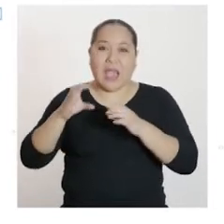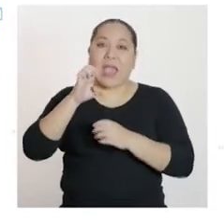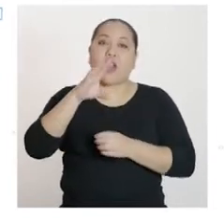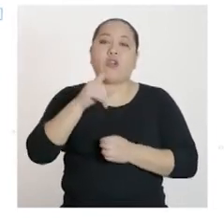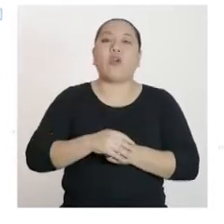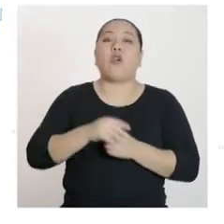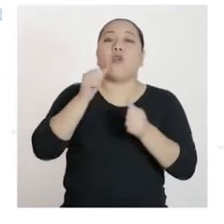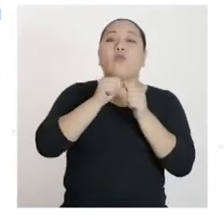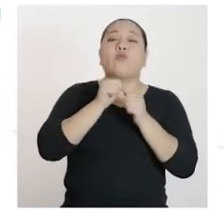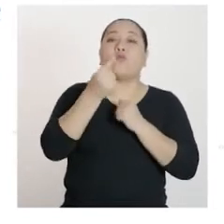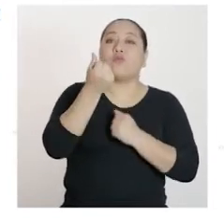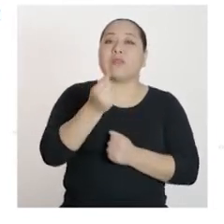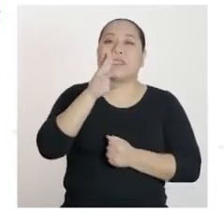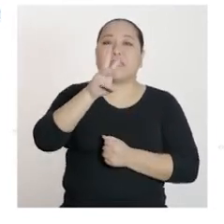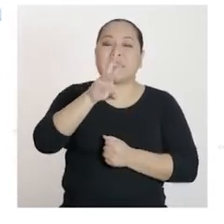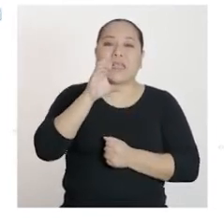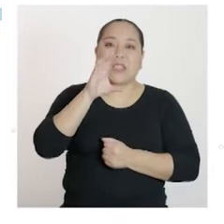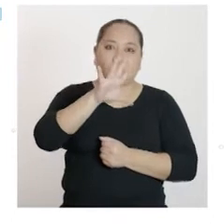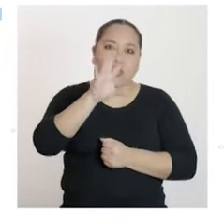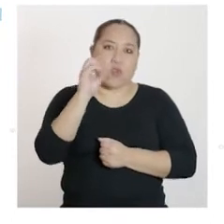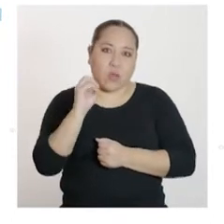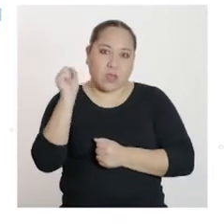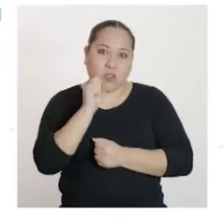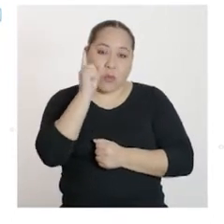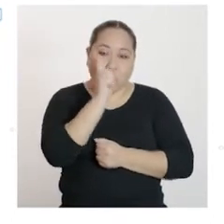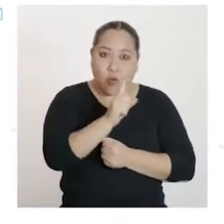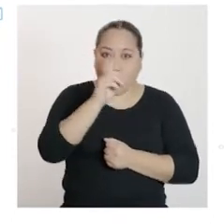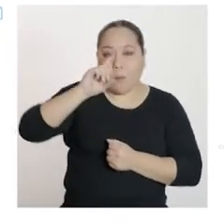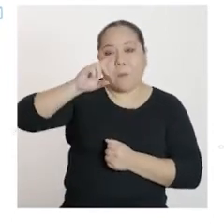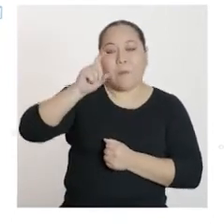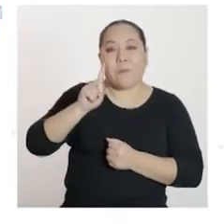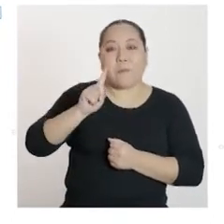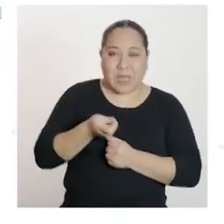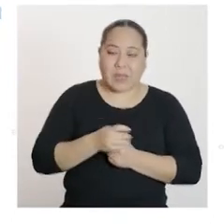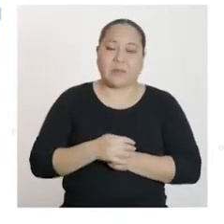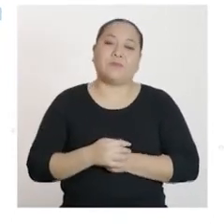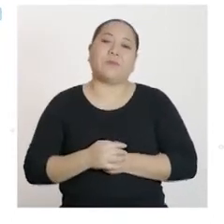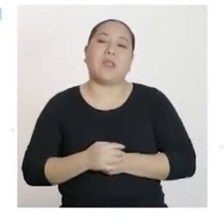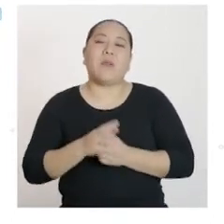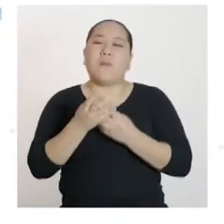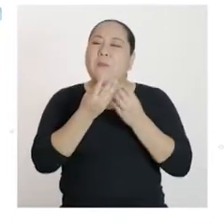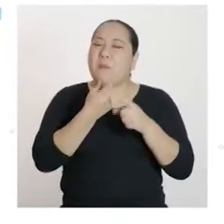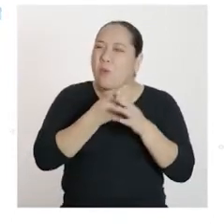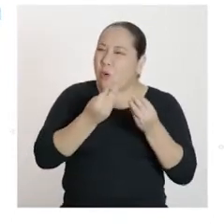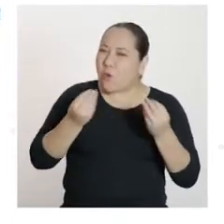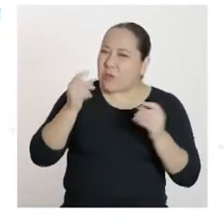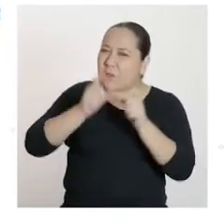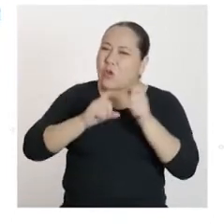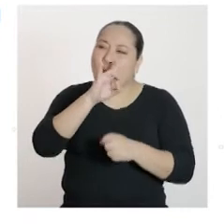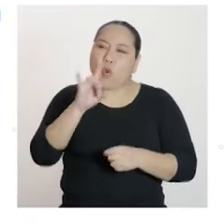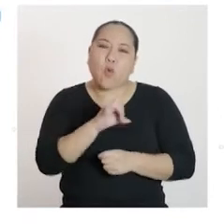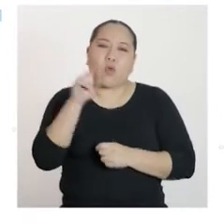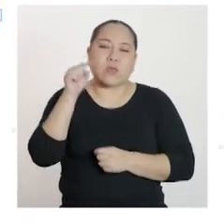de 650 soles por millar de ladrillos. Pero como decíamos que la mayoría de las personas los empieza a utilizar,